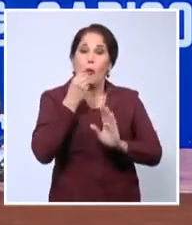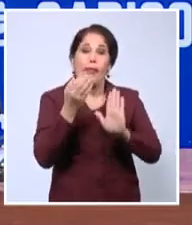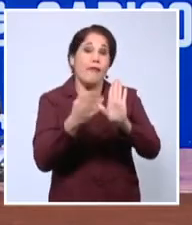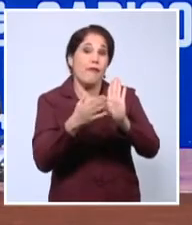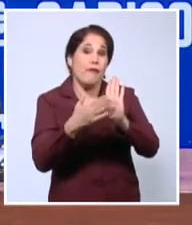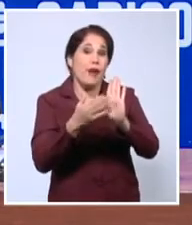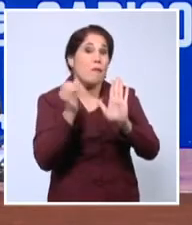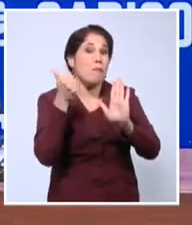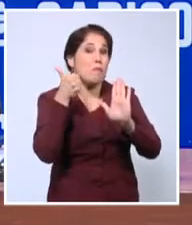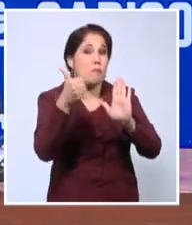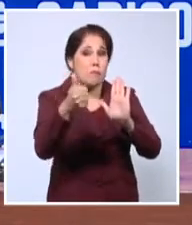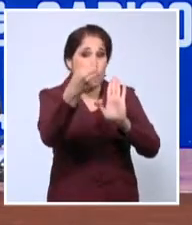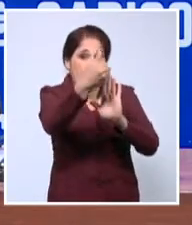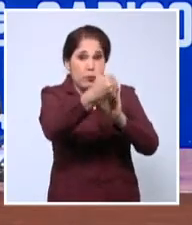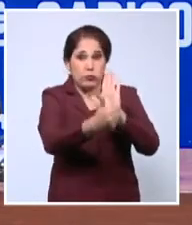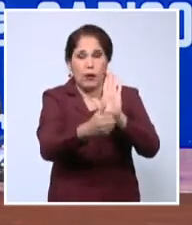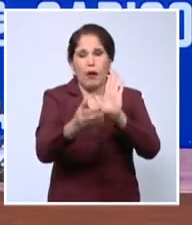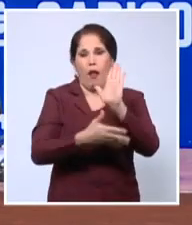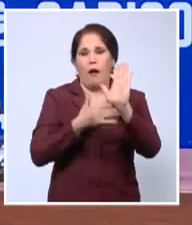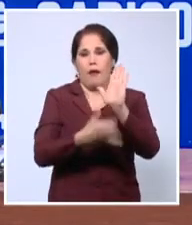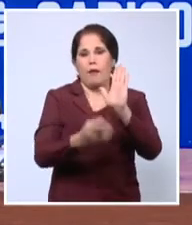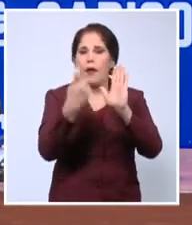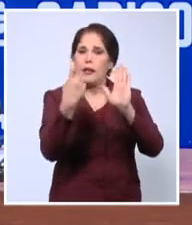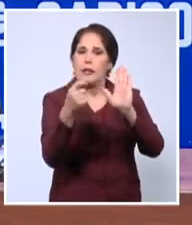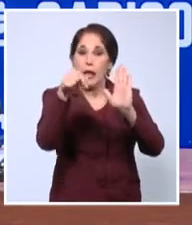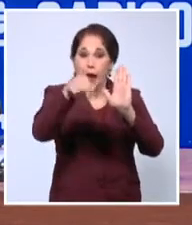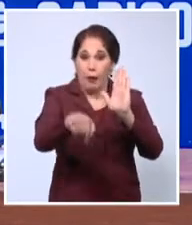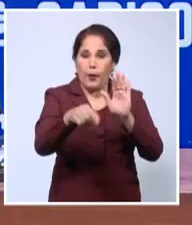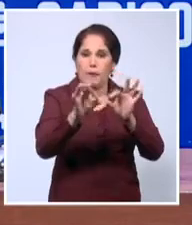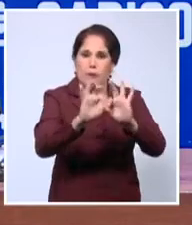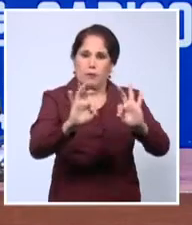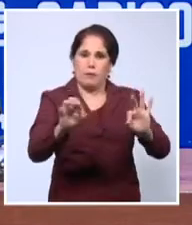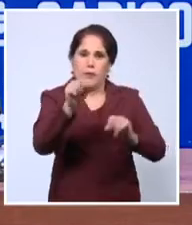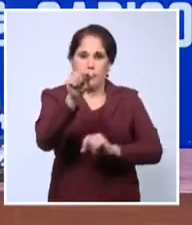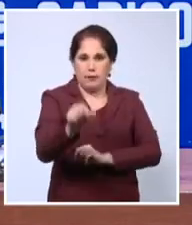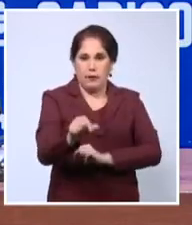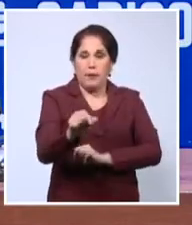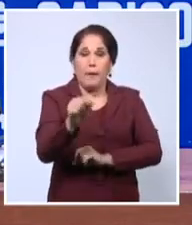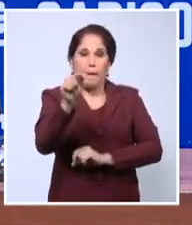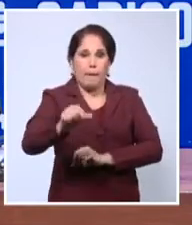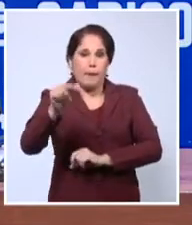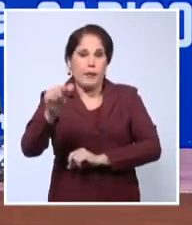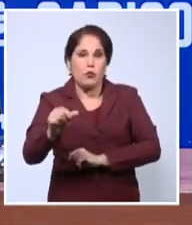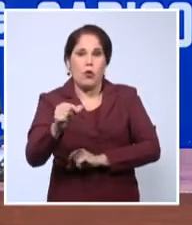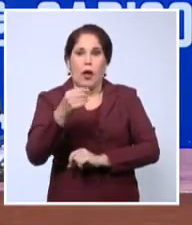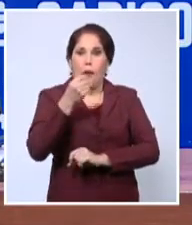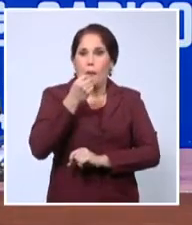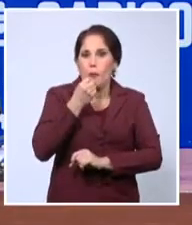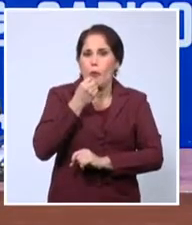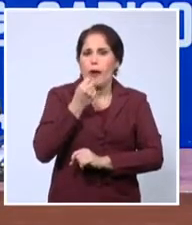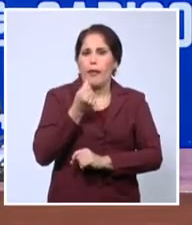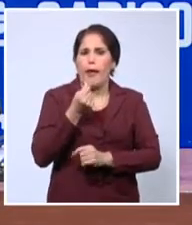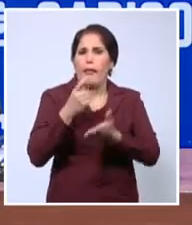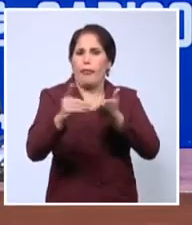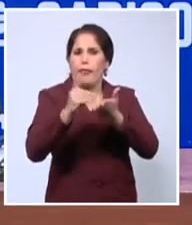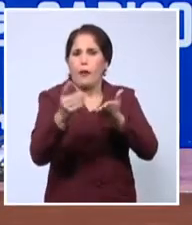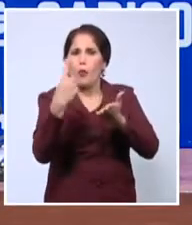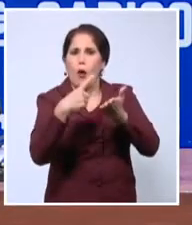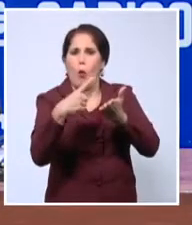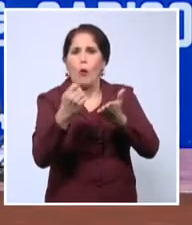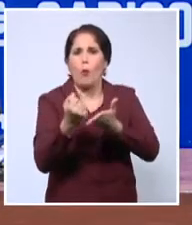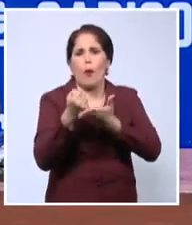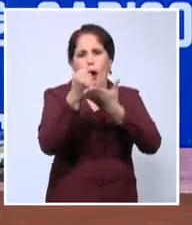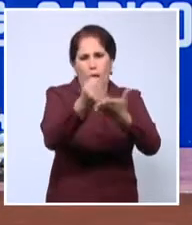adecuadamente la realidad y necesidades específicas de los países de renta media altamente endeudados, en